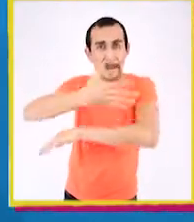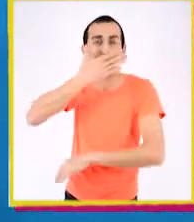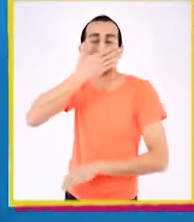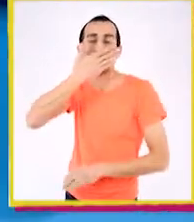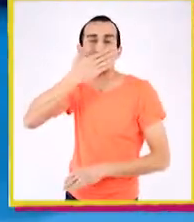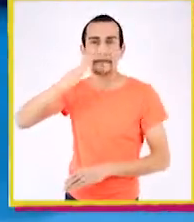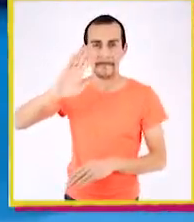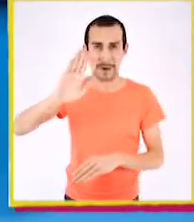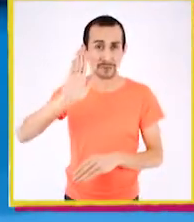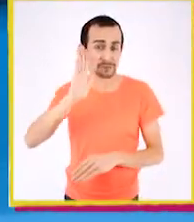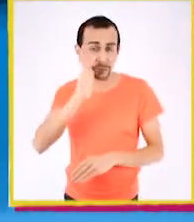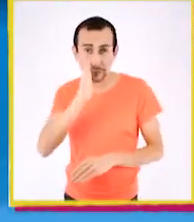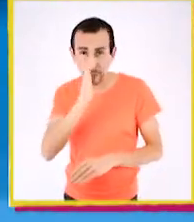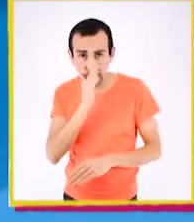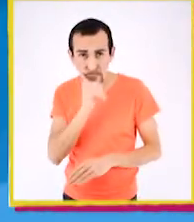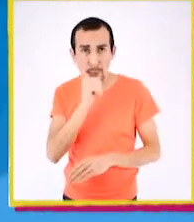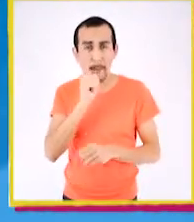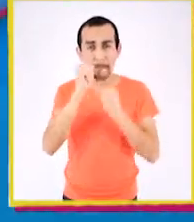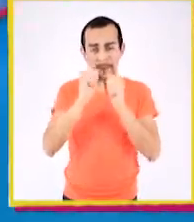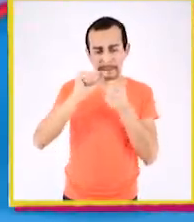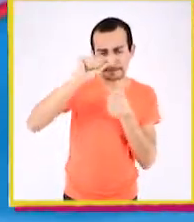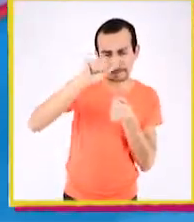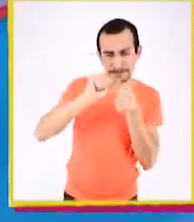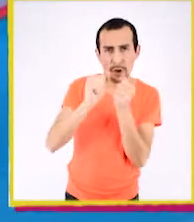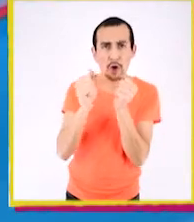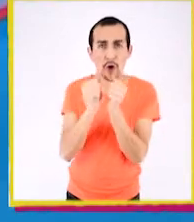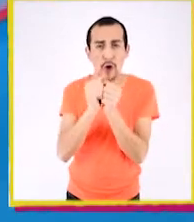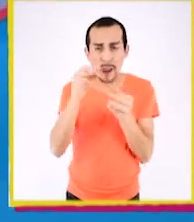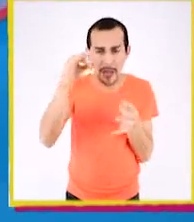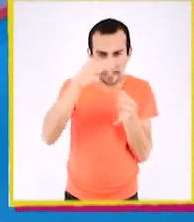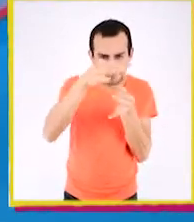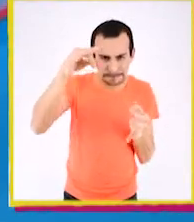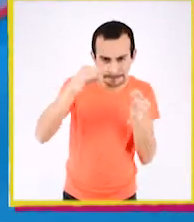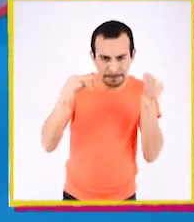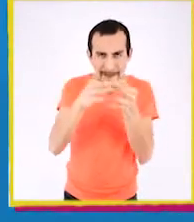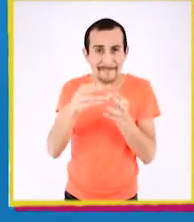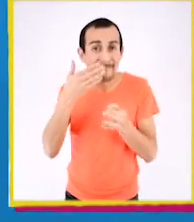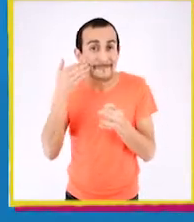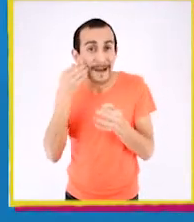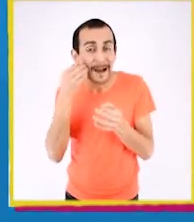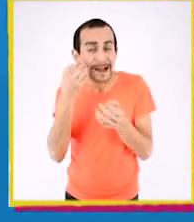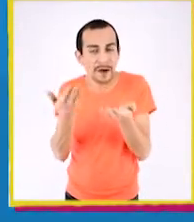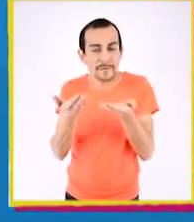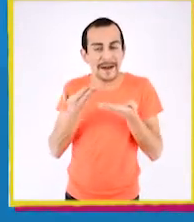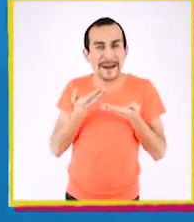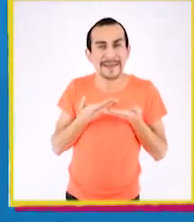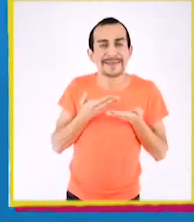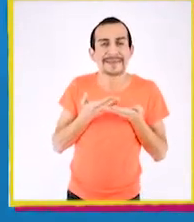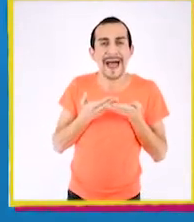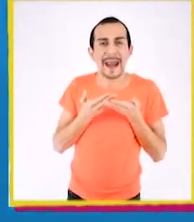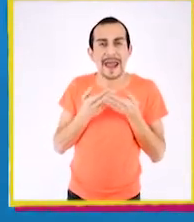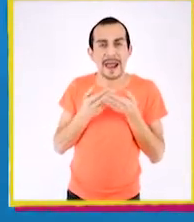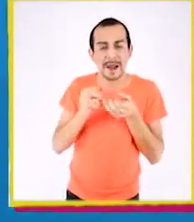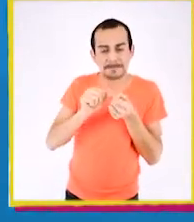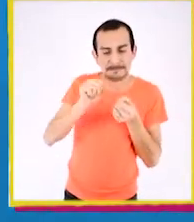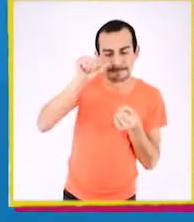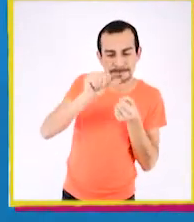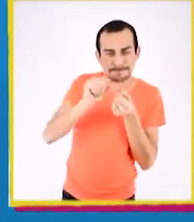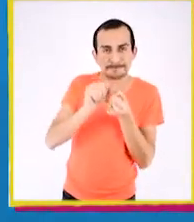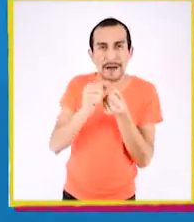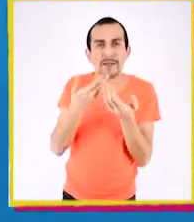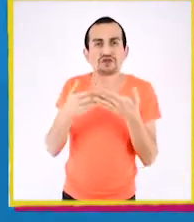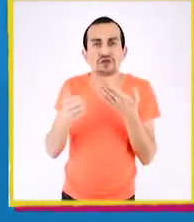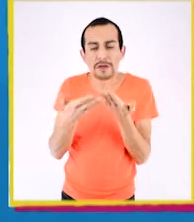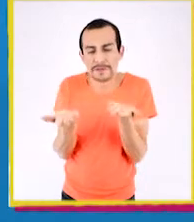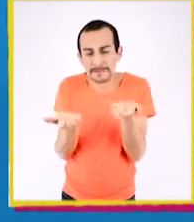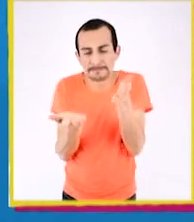mucho mejor. Si no, lo podemos medir con nuestras hojitas blancas que nos darán el ancho para saber hasta dónde doblar nuestra